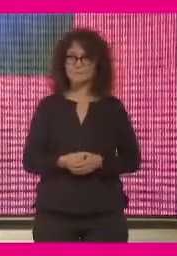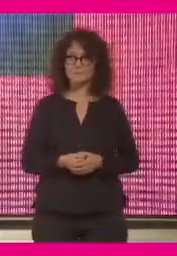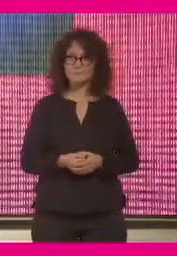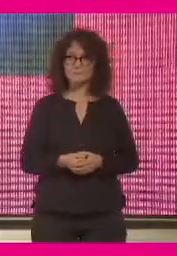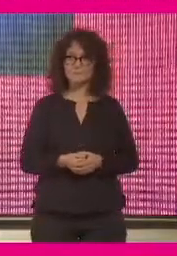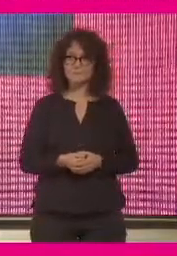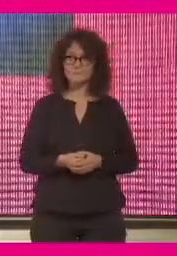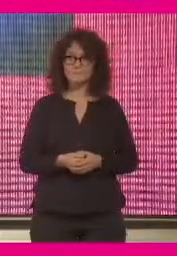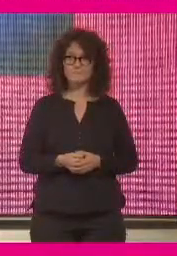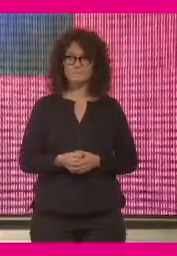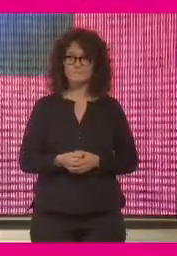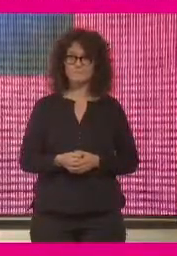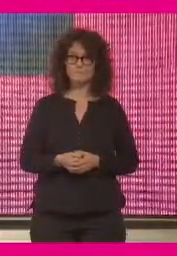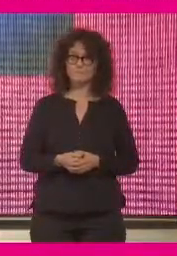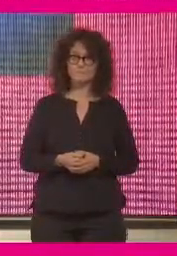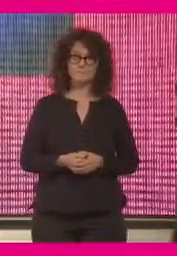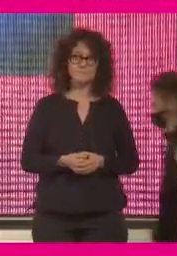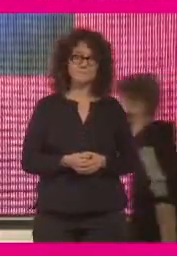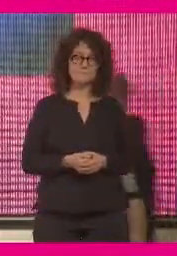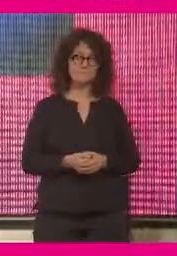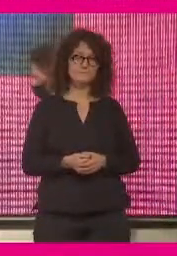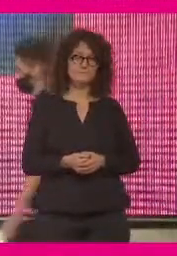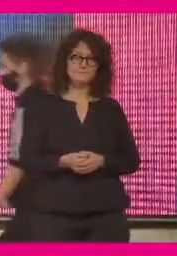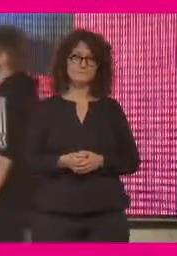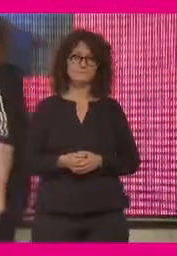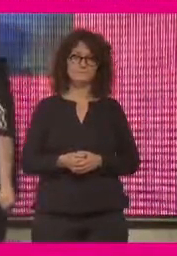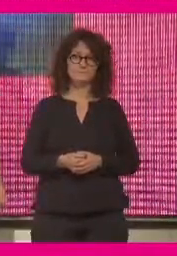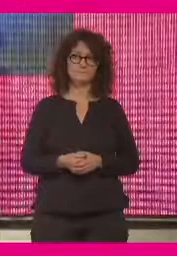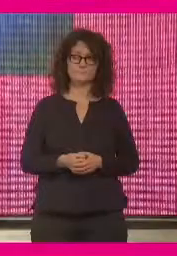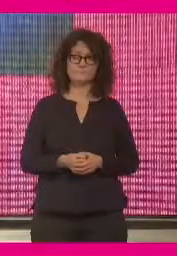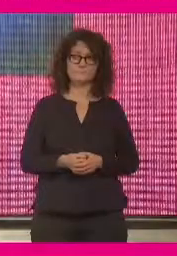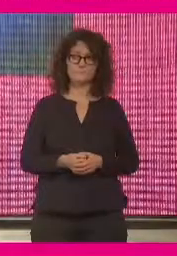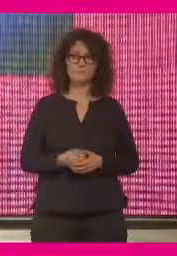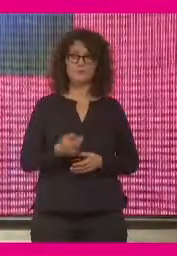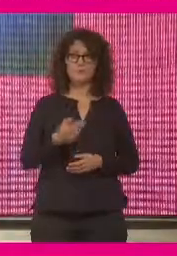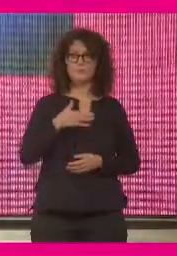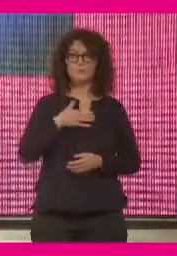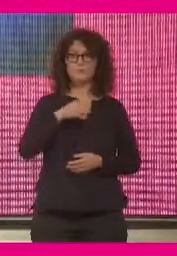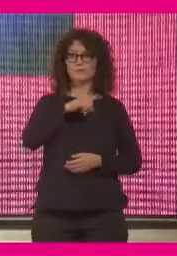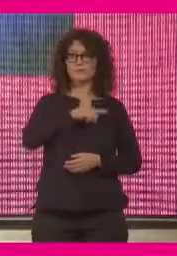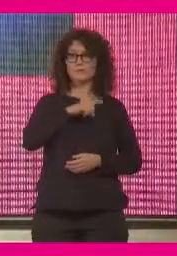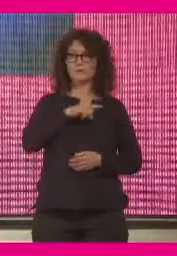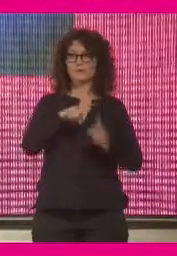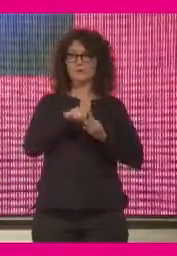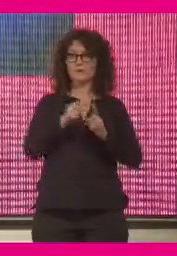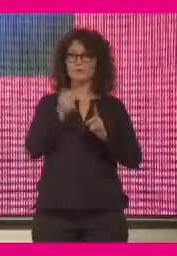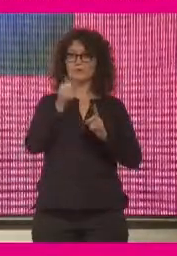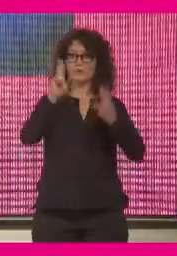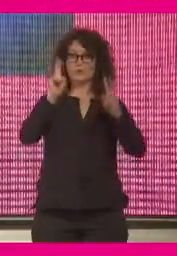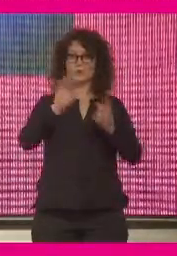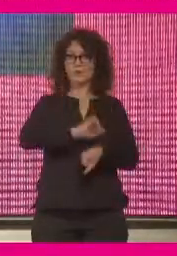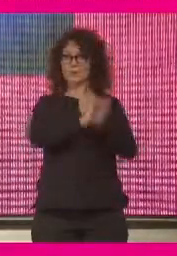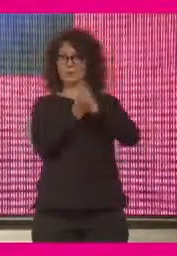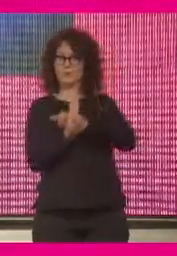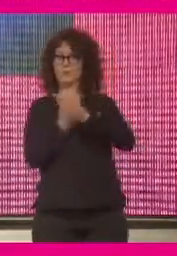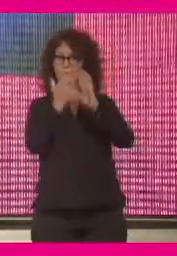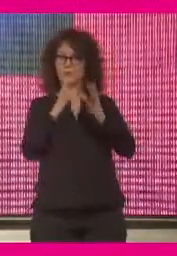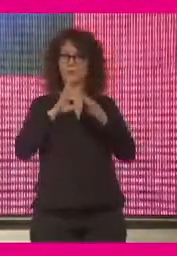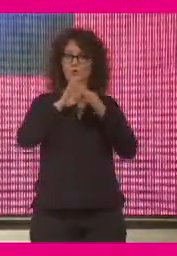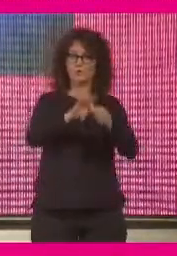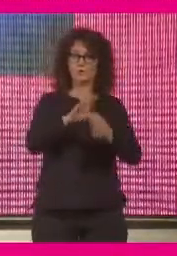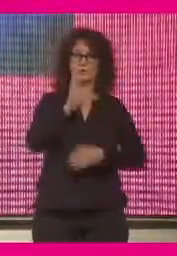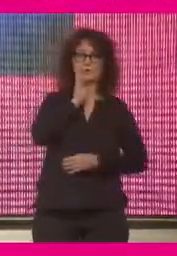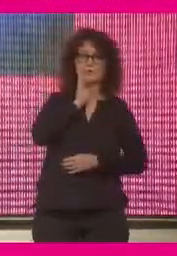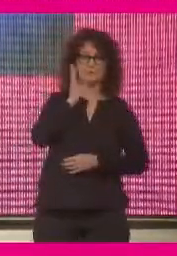y, aunque parezca un pequeño cambio de tema, por supuesto que tiene que ver con lo que acabamos de escuchar, porque